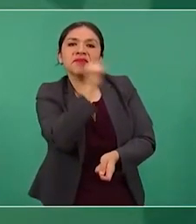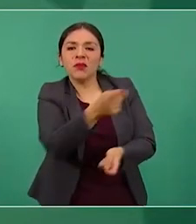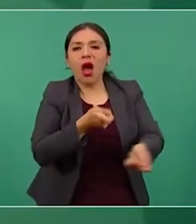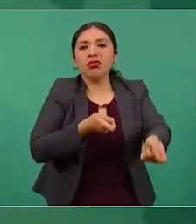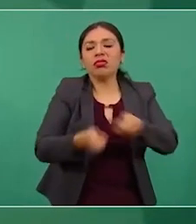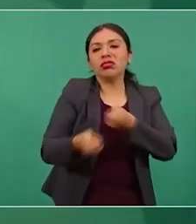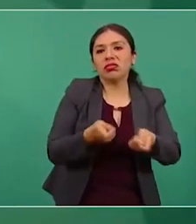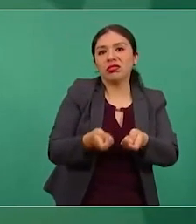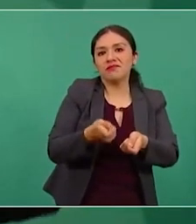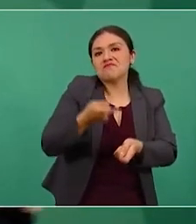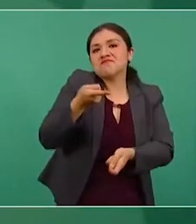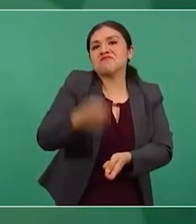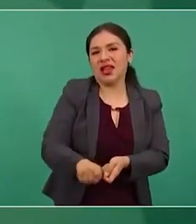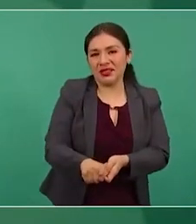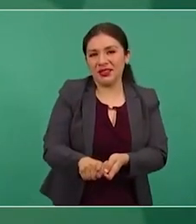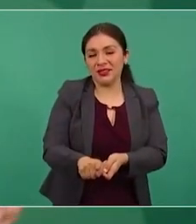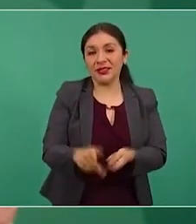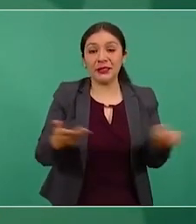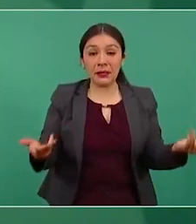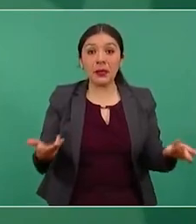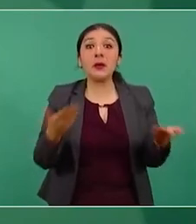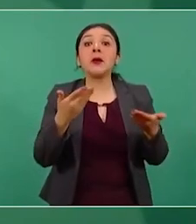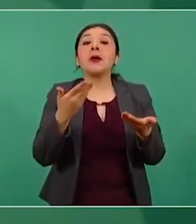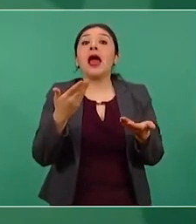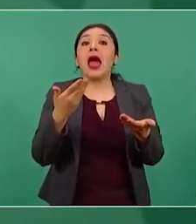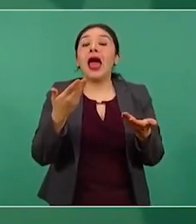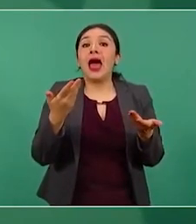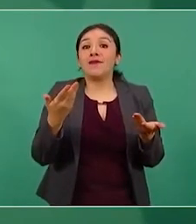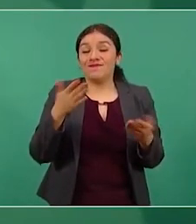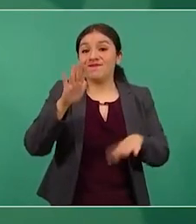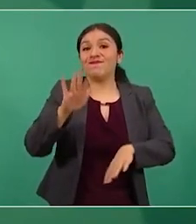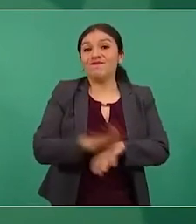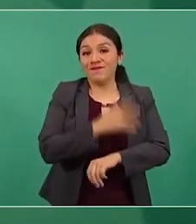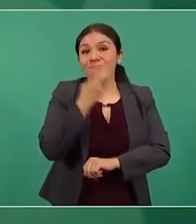Por eso hay